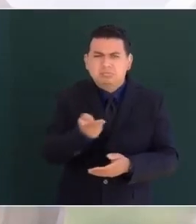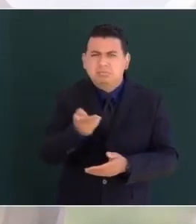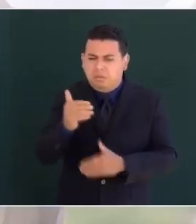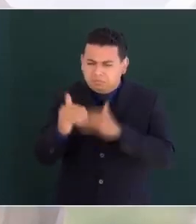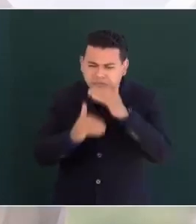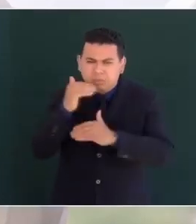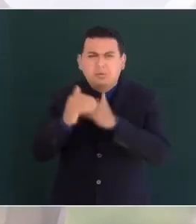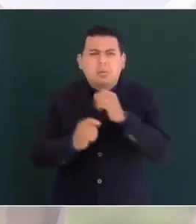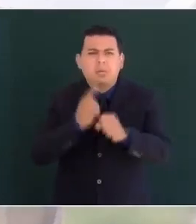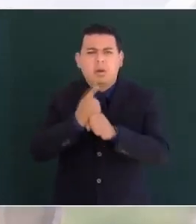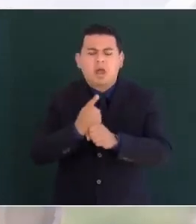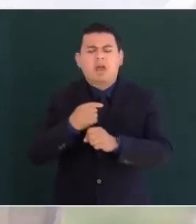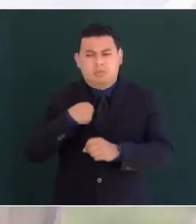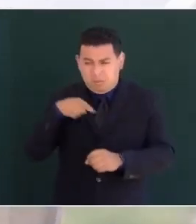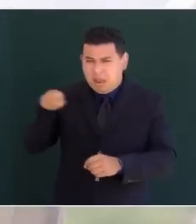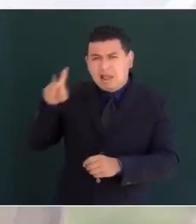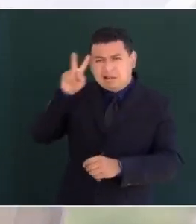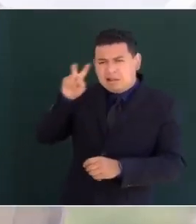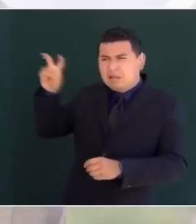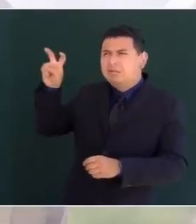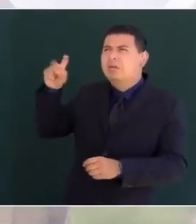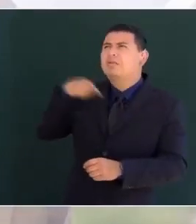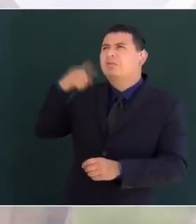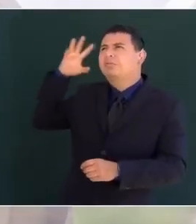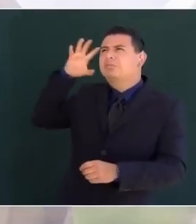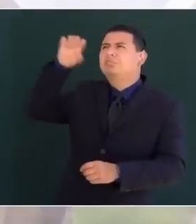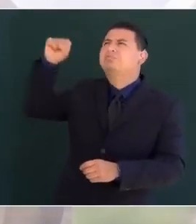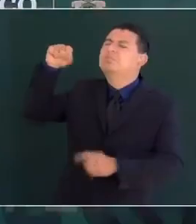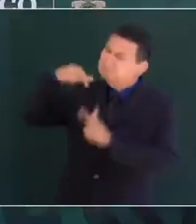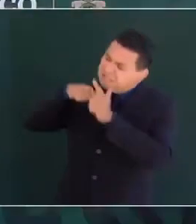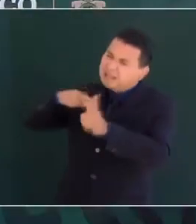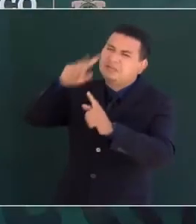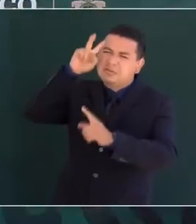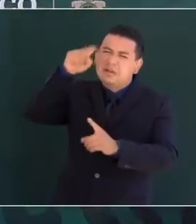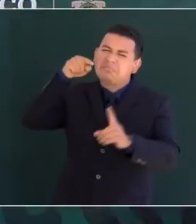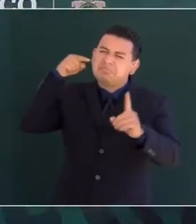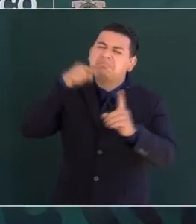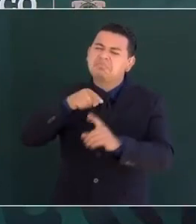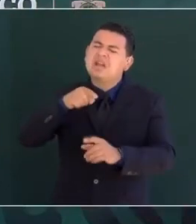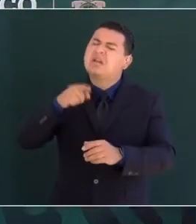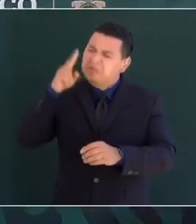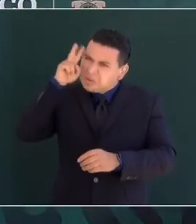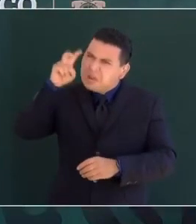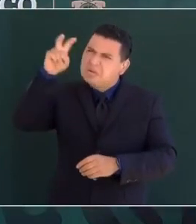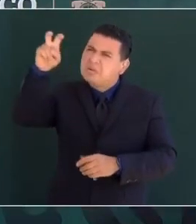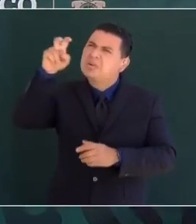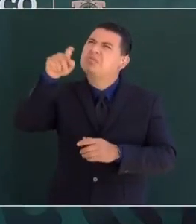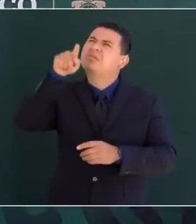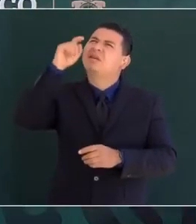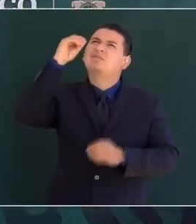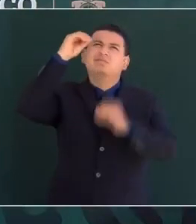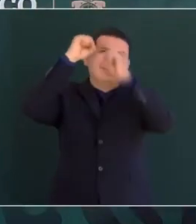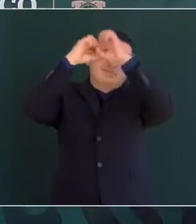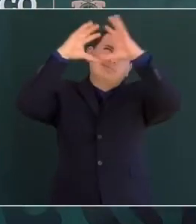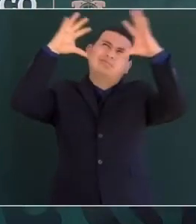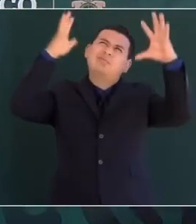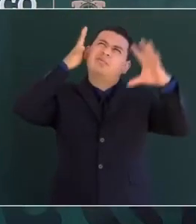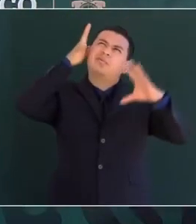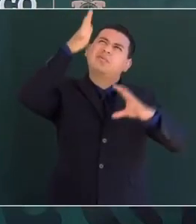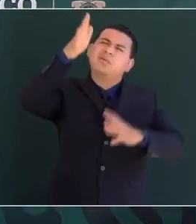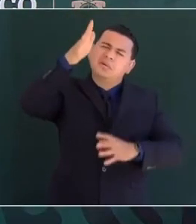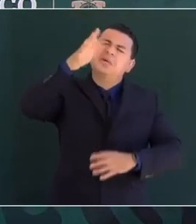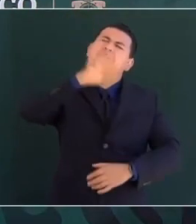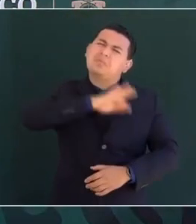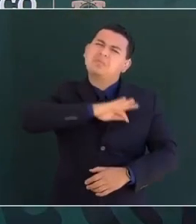nosotros creemos en su sueño. Creemos que ese sueño debe continuarse para un buen futuro de la